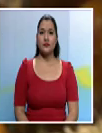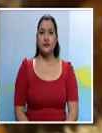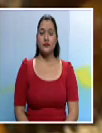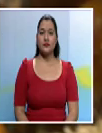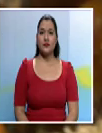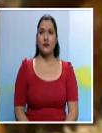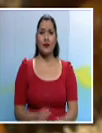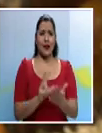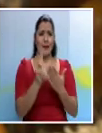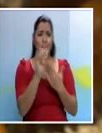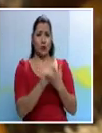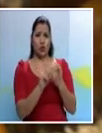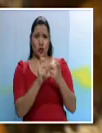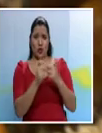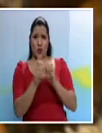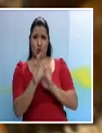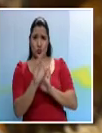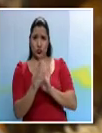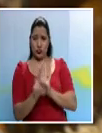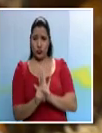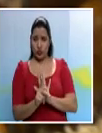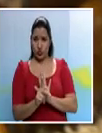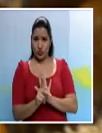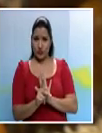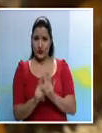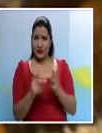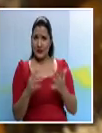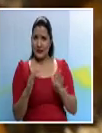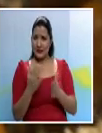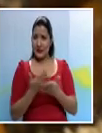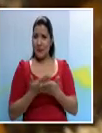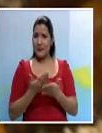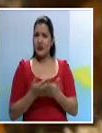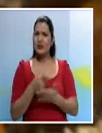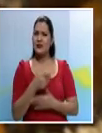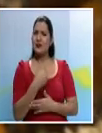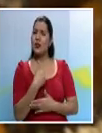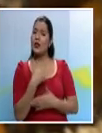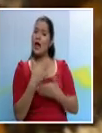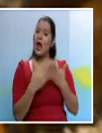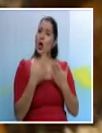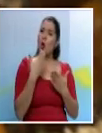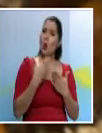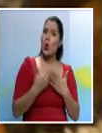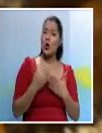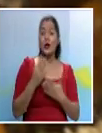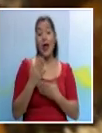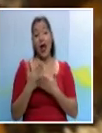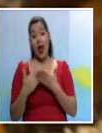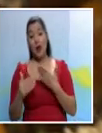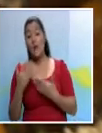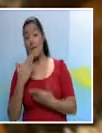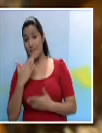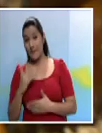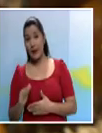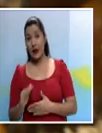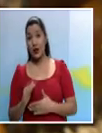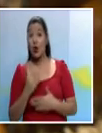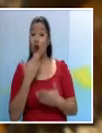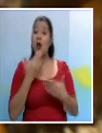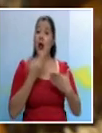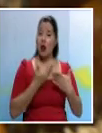El proyecto de reforma constitucional que se ha presentado tiene una parte muy buena y una parte muy mala. La parte muy buena es reducir